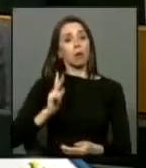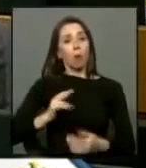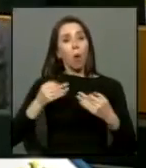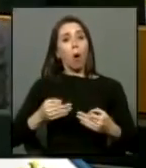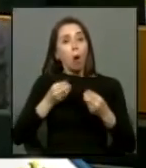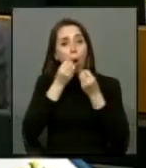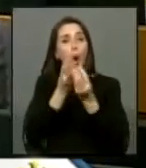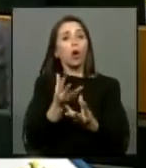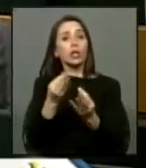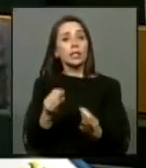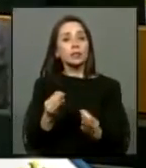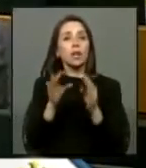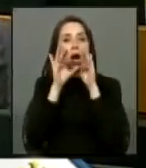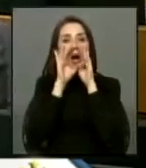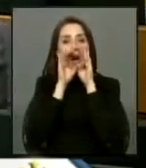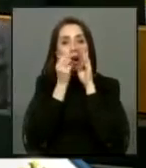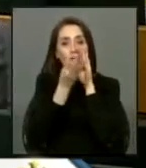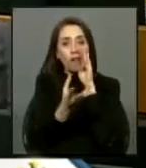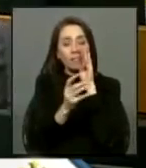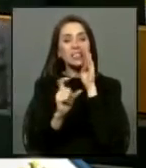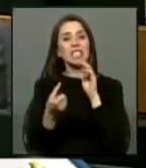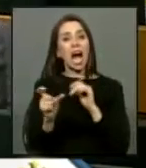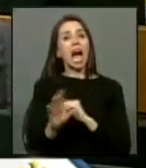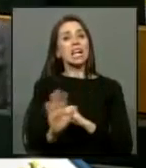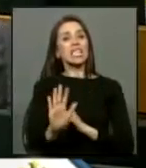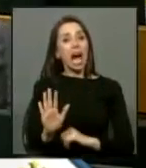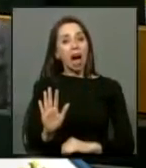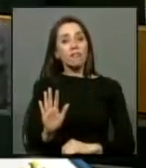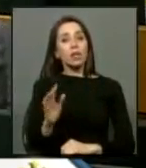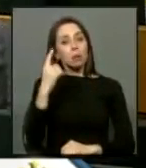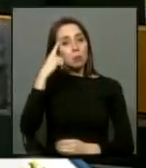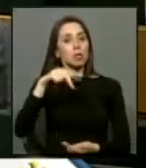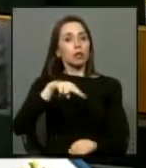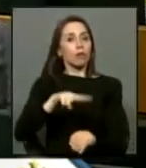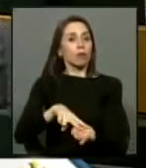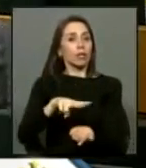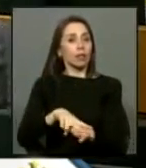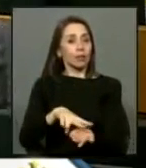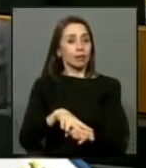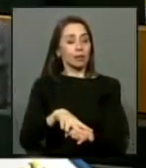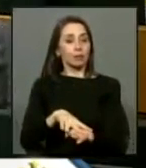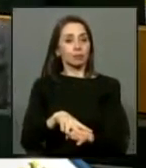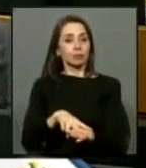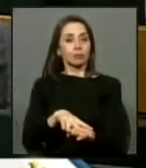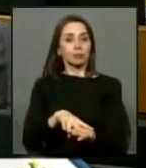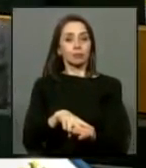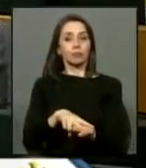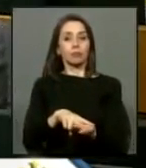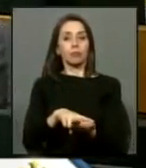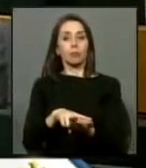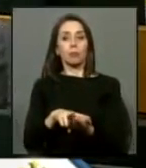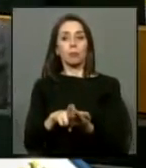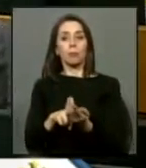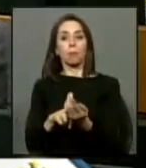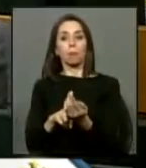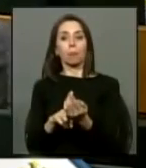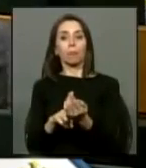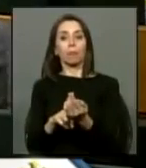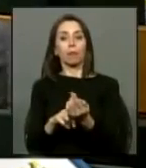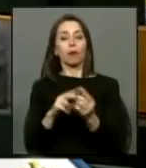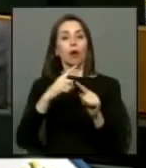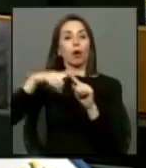es una confesión grave pero verdadera en otro país podrían haber